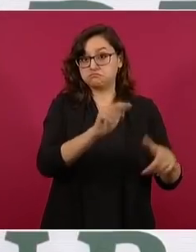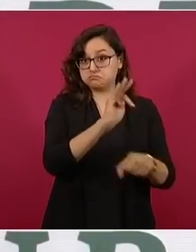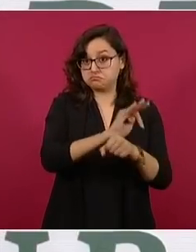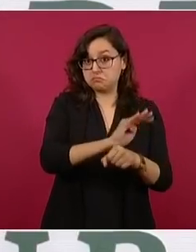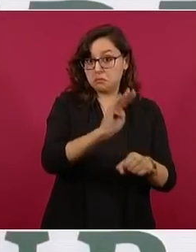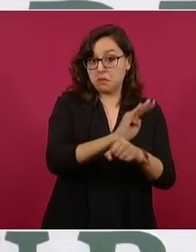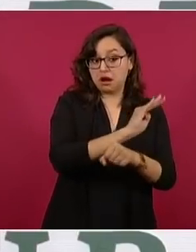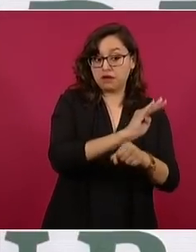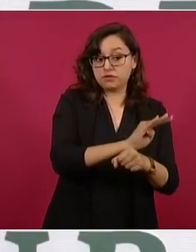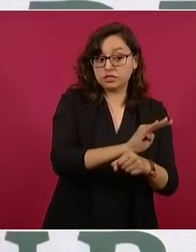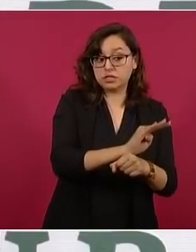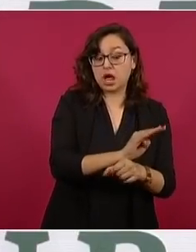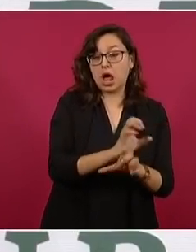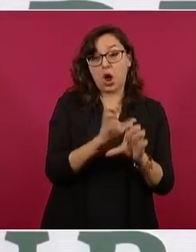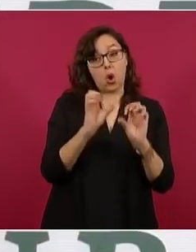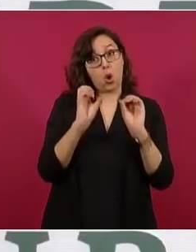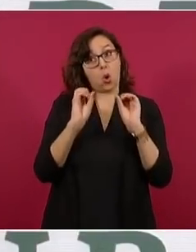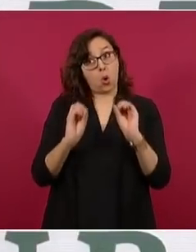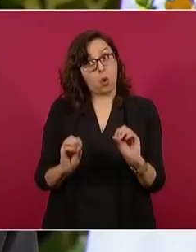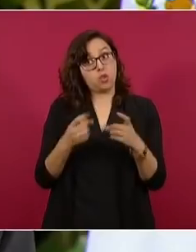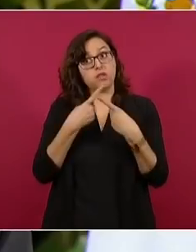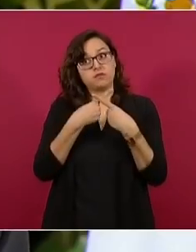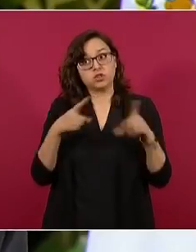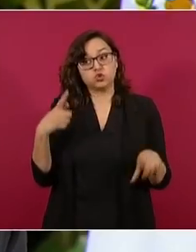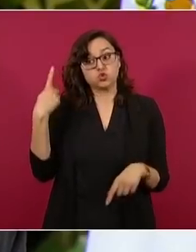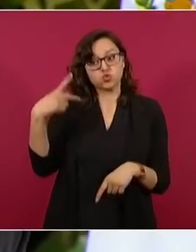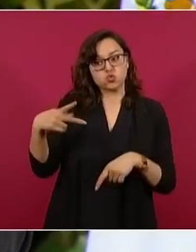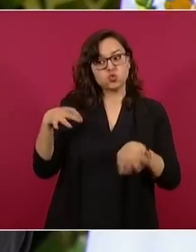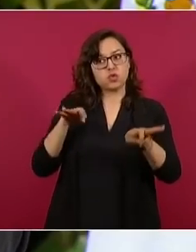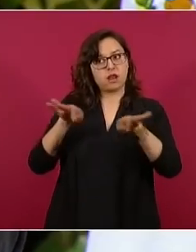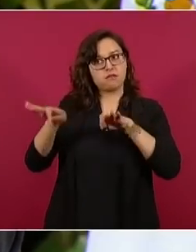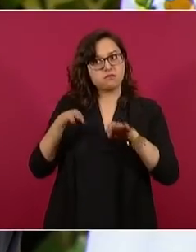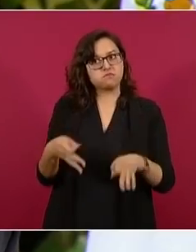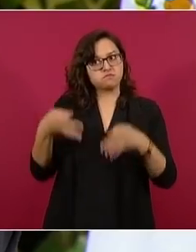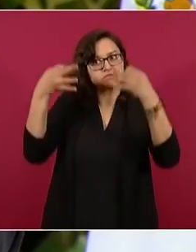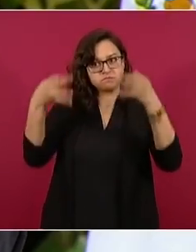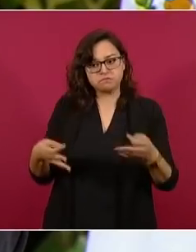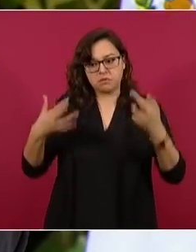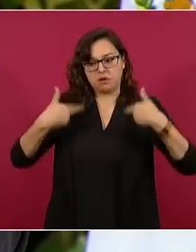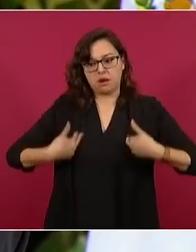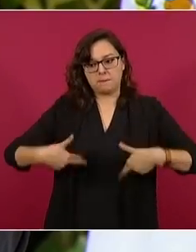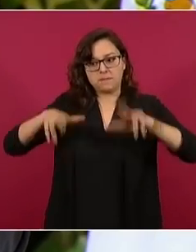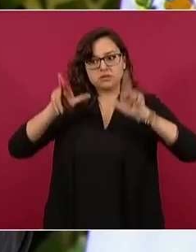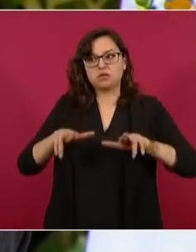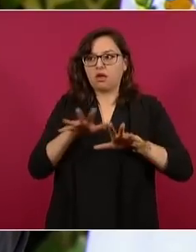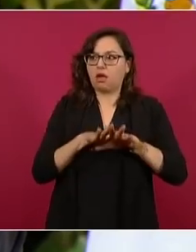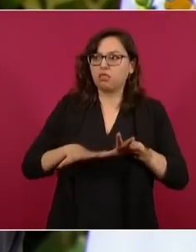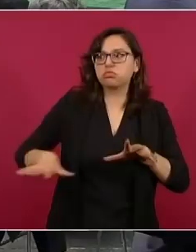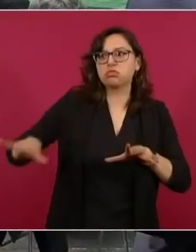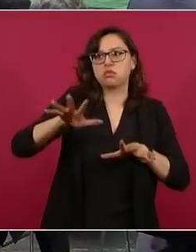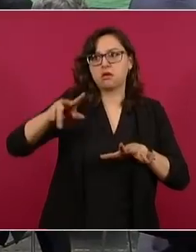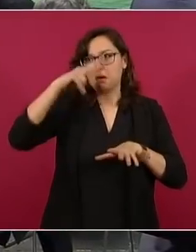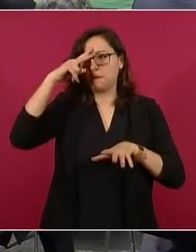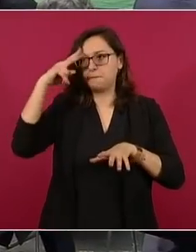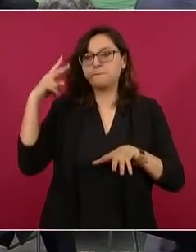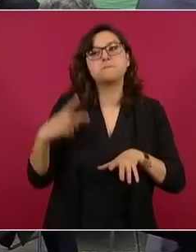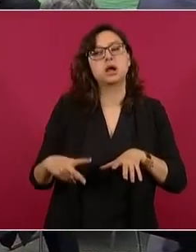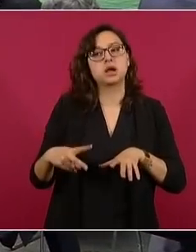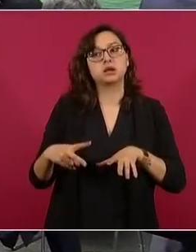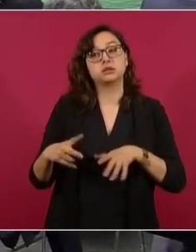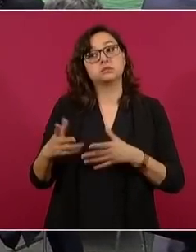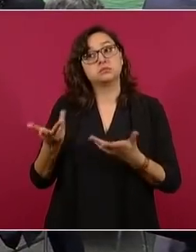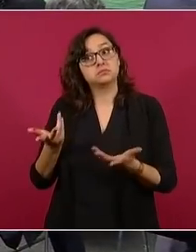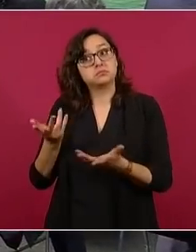por ser auténticos representantes del pueblo y de la nación. Lo bueno es que